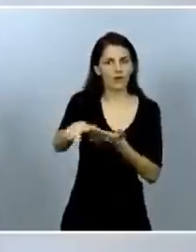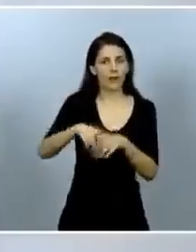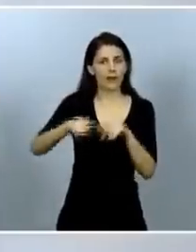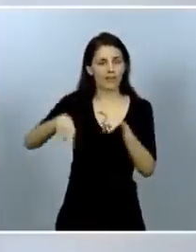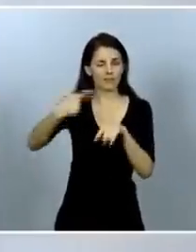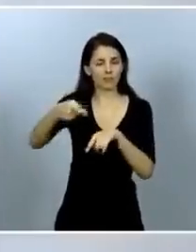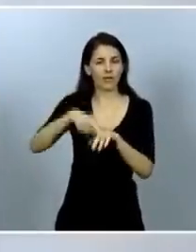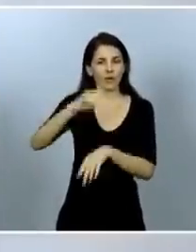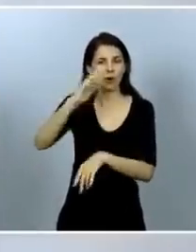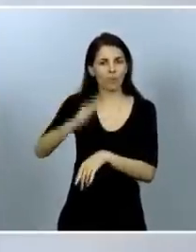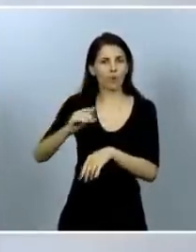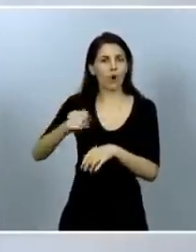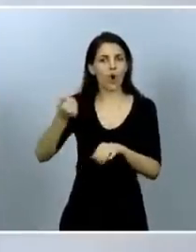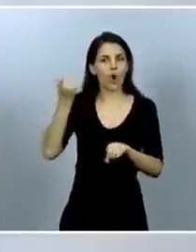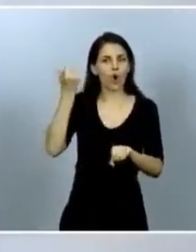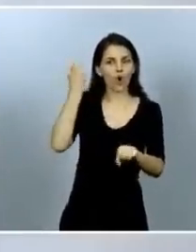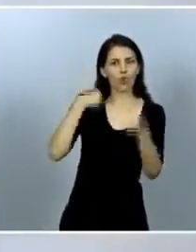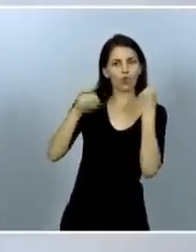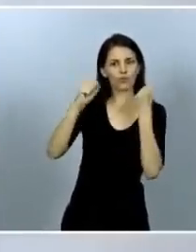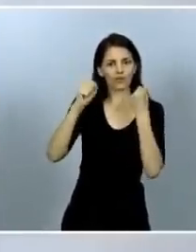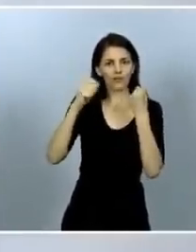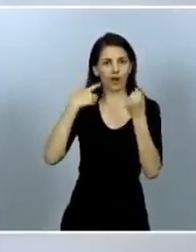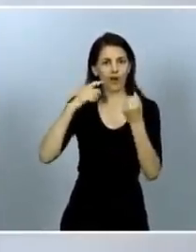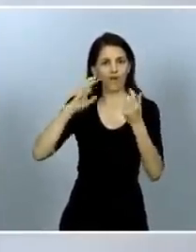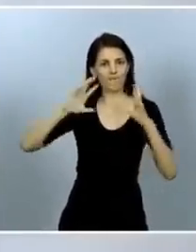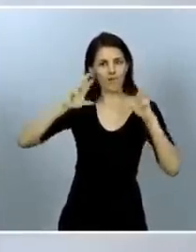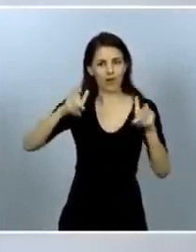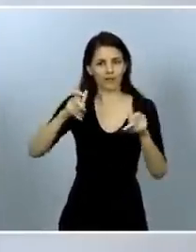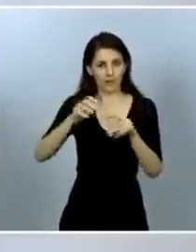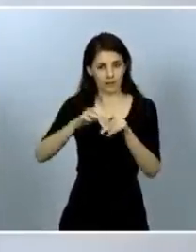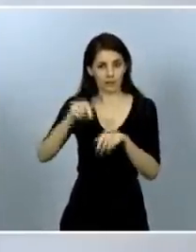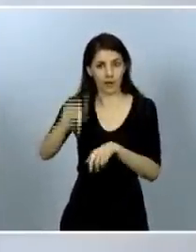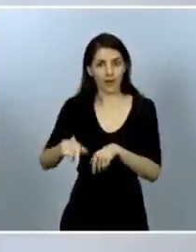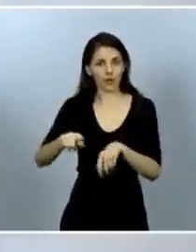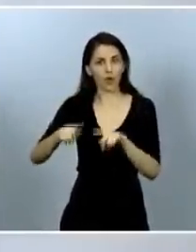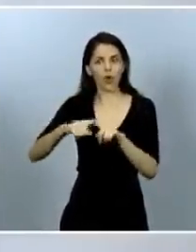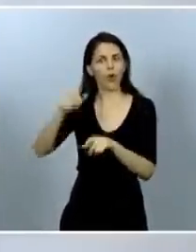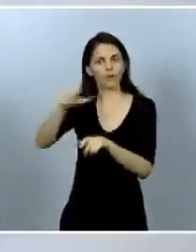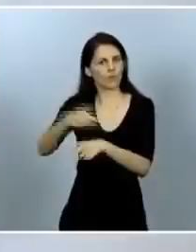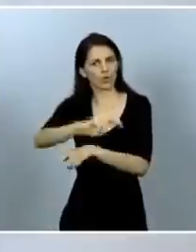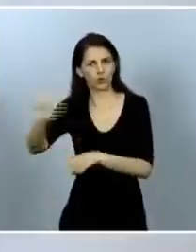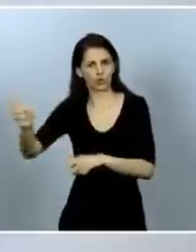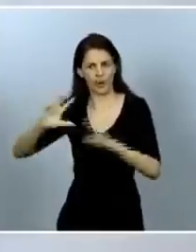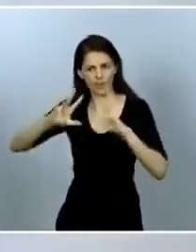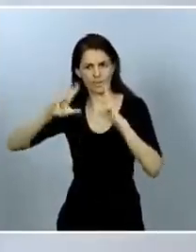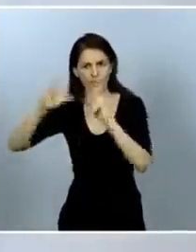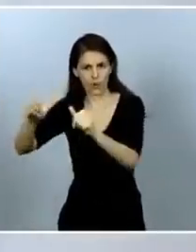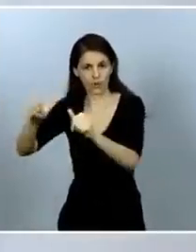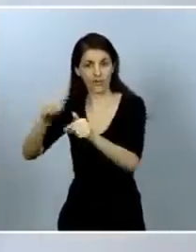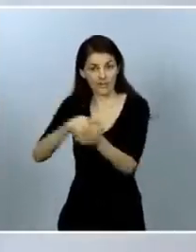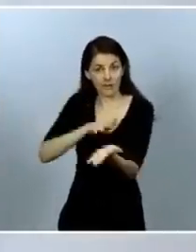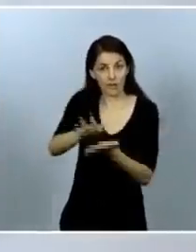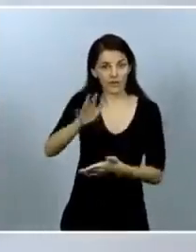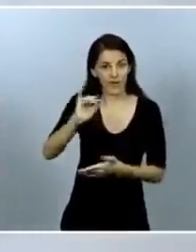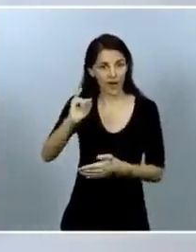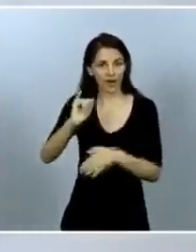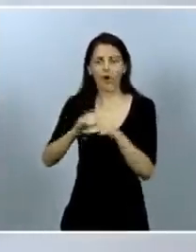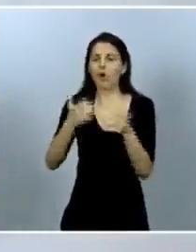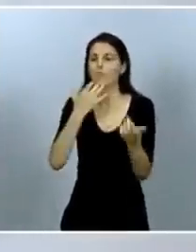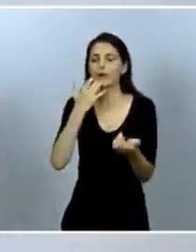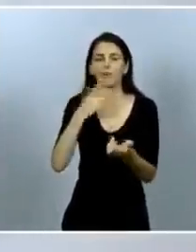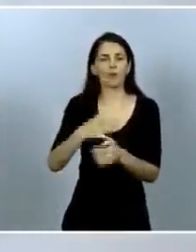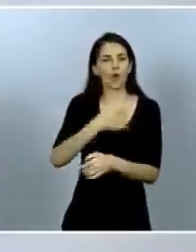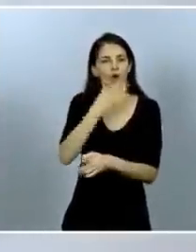sobre sí mismas o sobre terceros, así como la publicidad que integre una serie de estereotipos de carácter sexista, racista, homófobo o